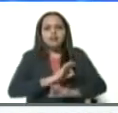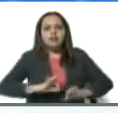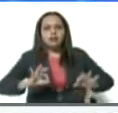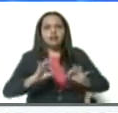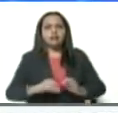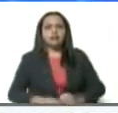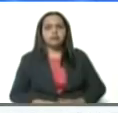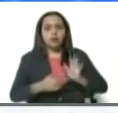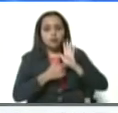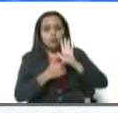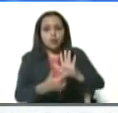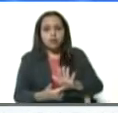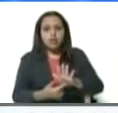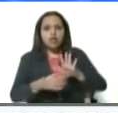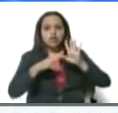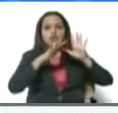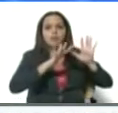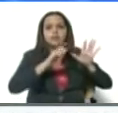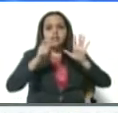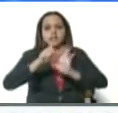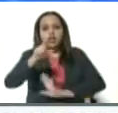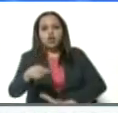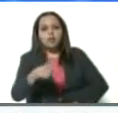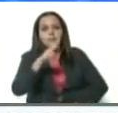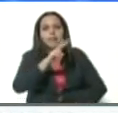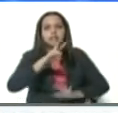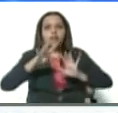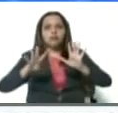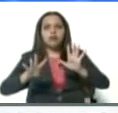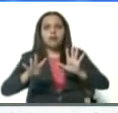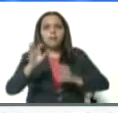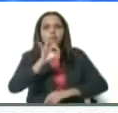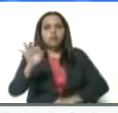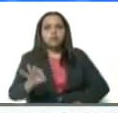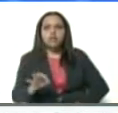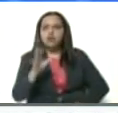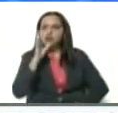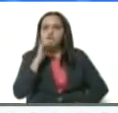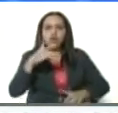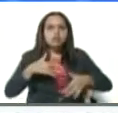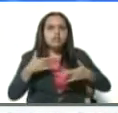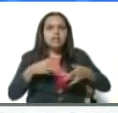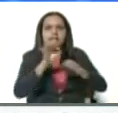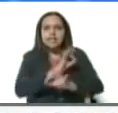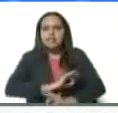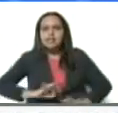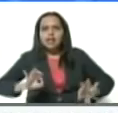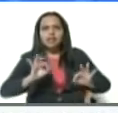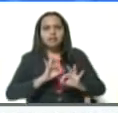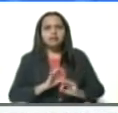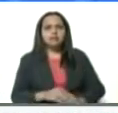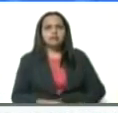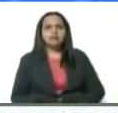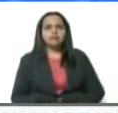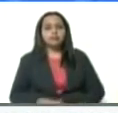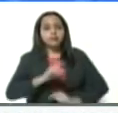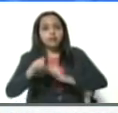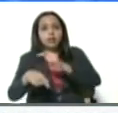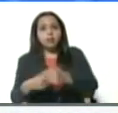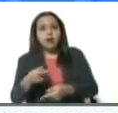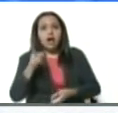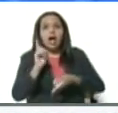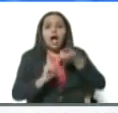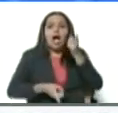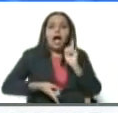Es lo que muestra aquí, 96,29% es sin síntomas. No hay síntomas. Luego, algún